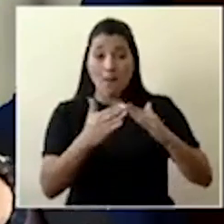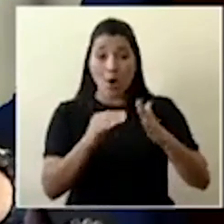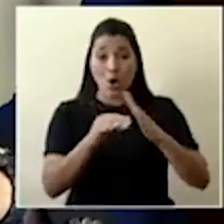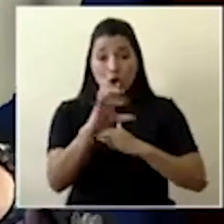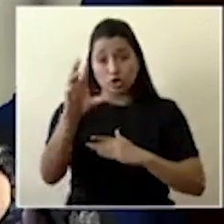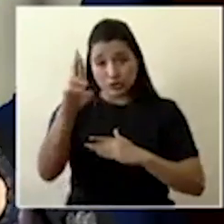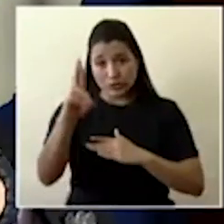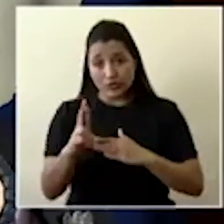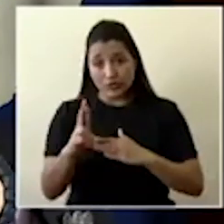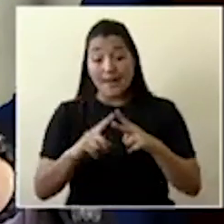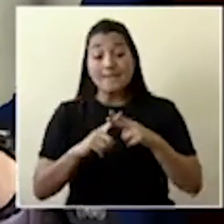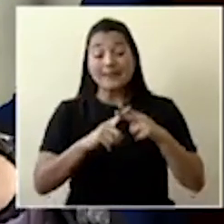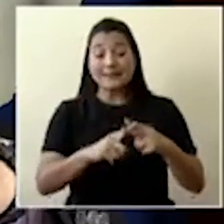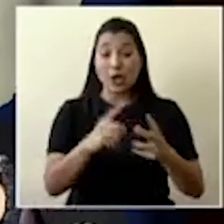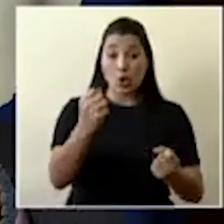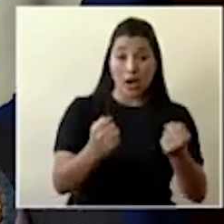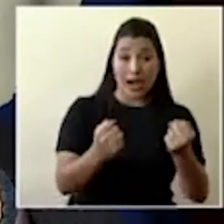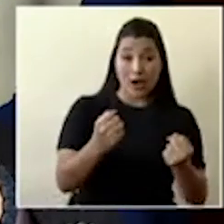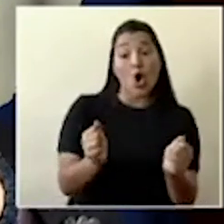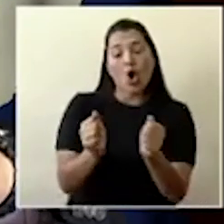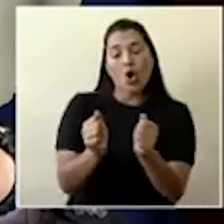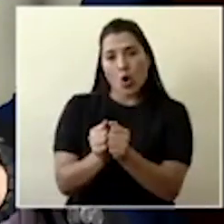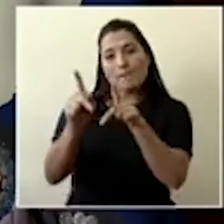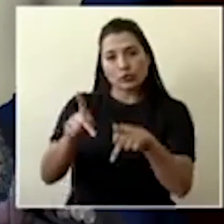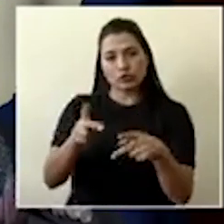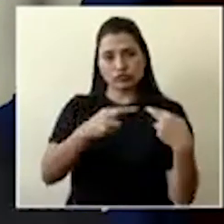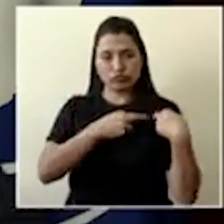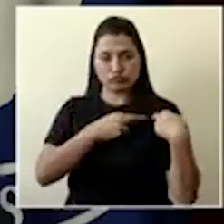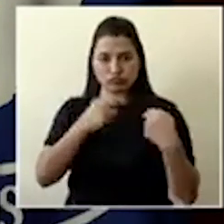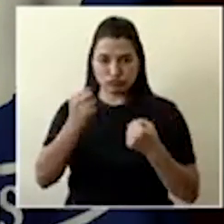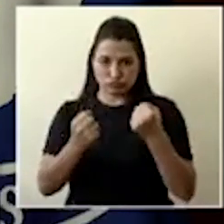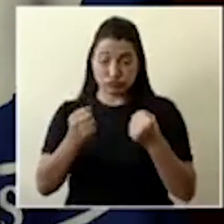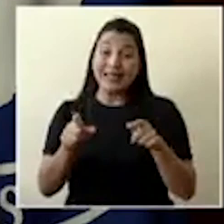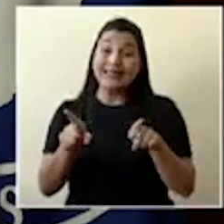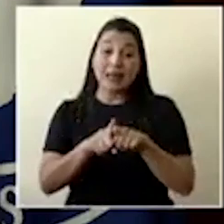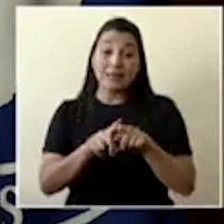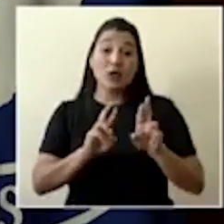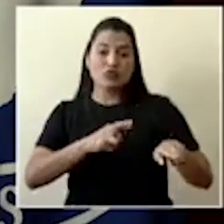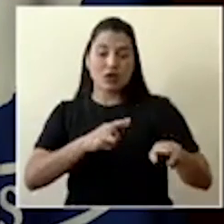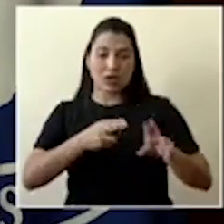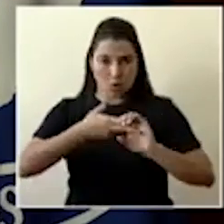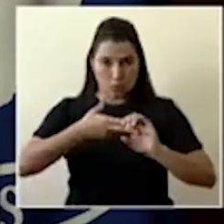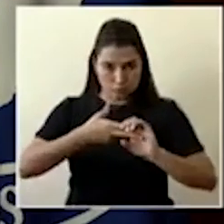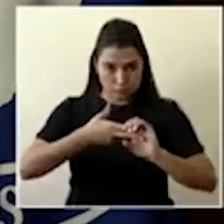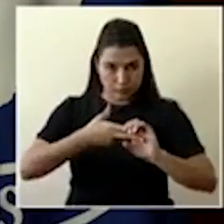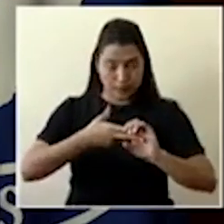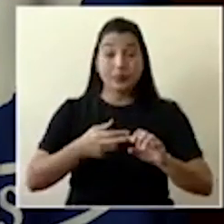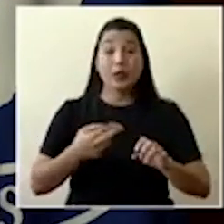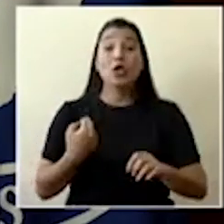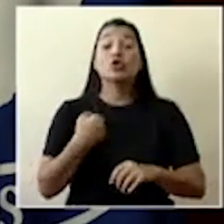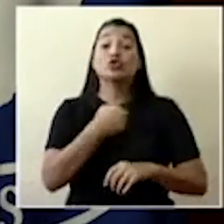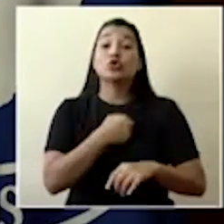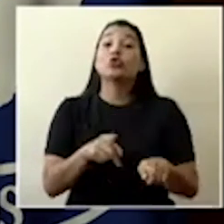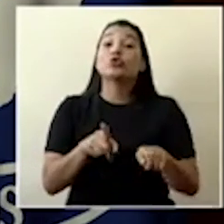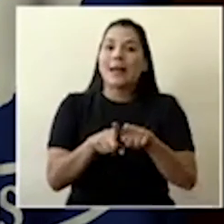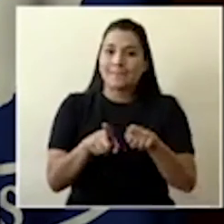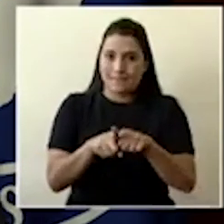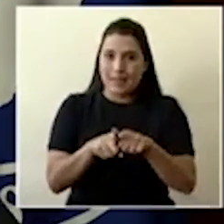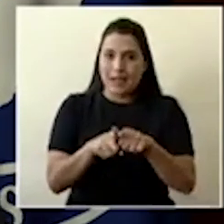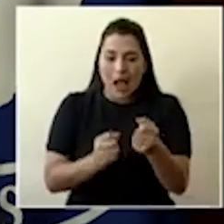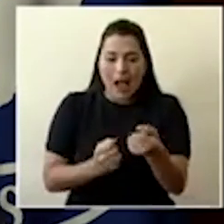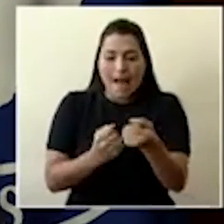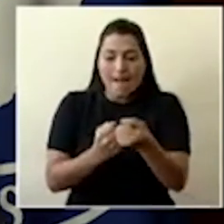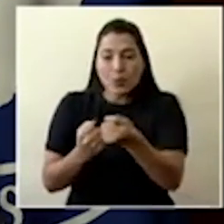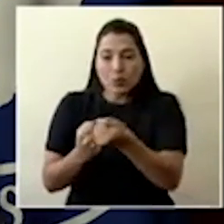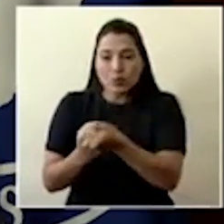conductores y el combustible. También trabajamos en el apoyo a la distribución de medicamentos